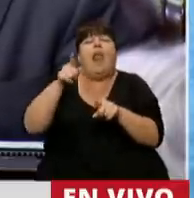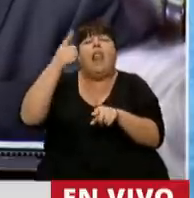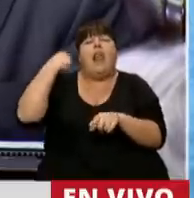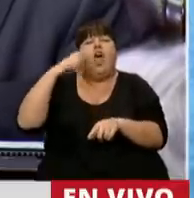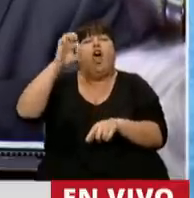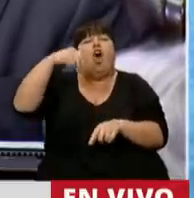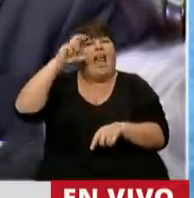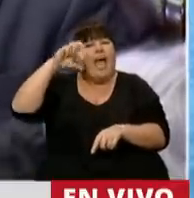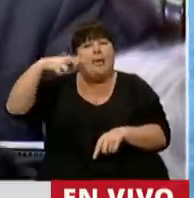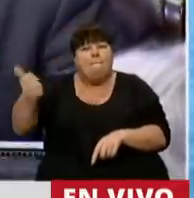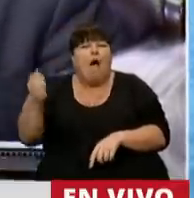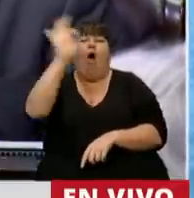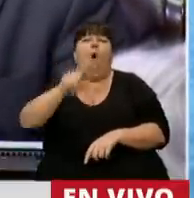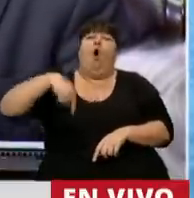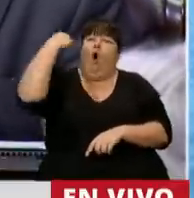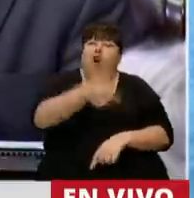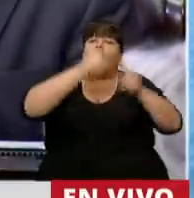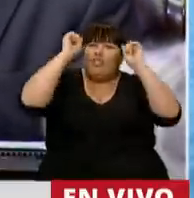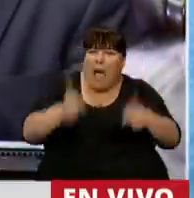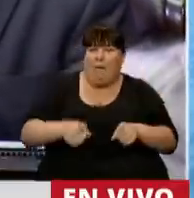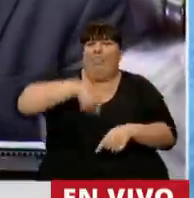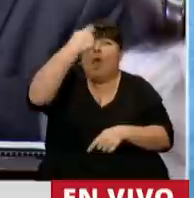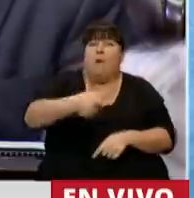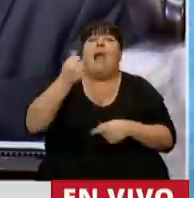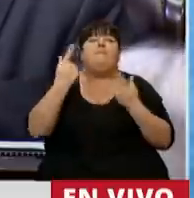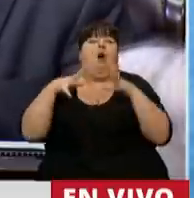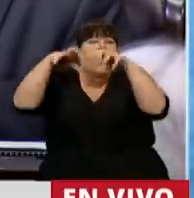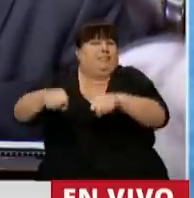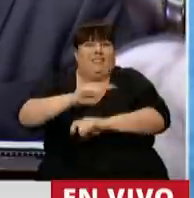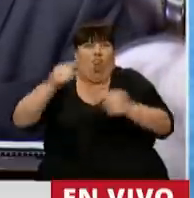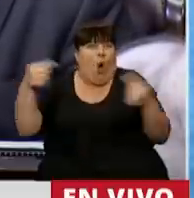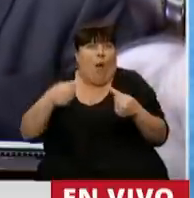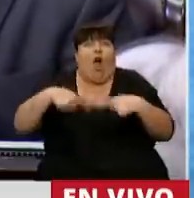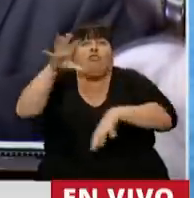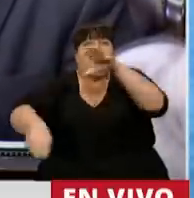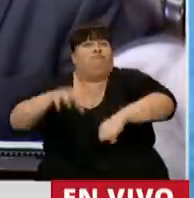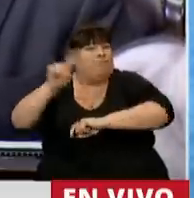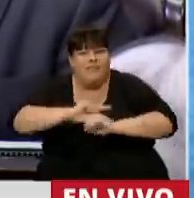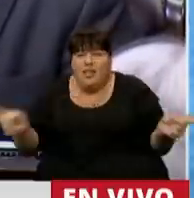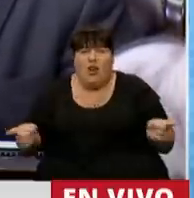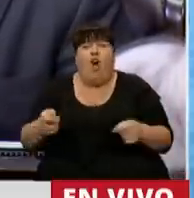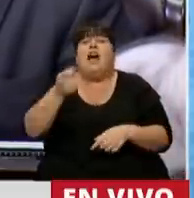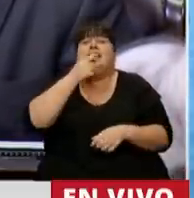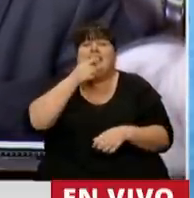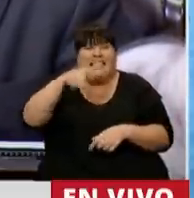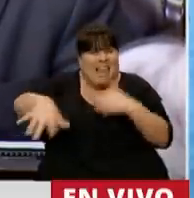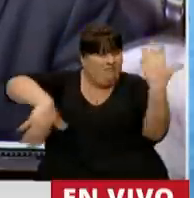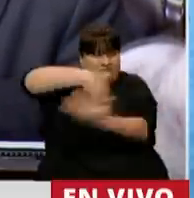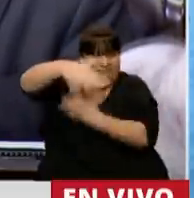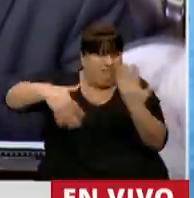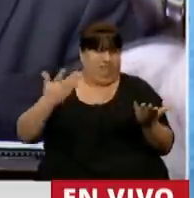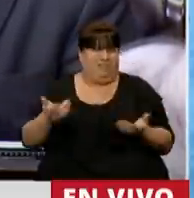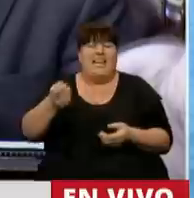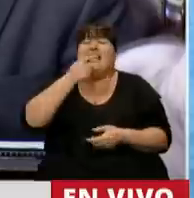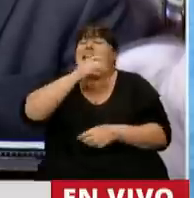caso de la Conarepa o ocurrió en otros casos por apropiación indebida de bienes. No hubieran hecho este desastre.